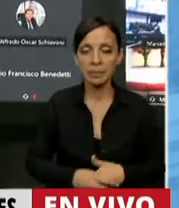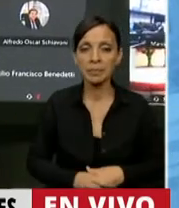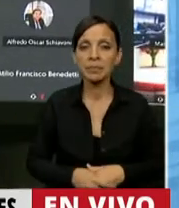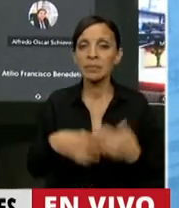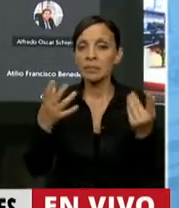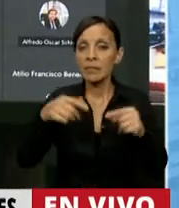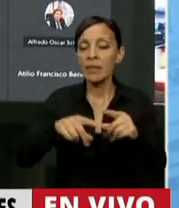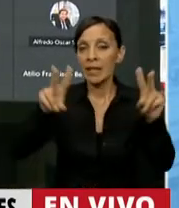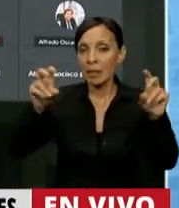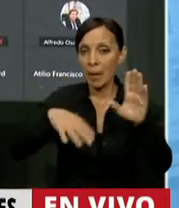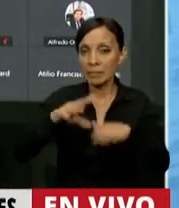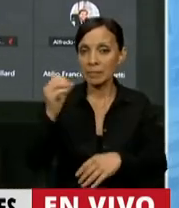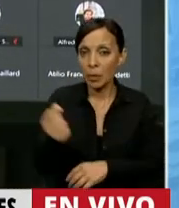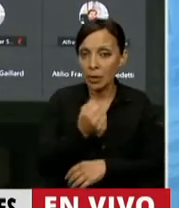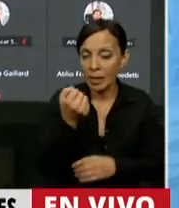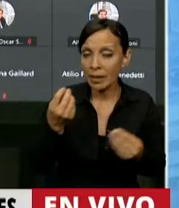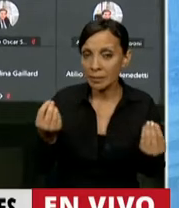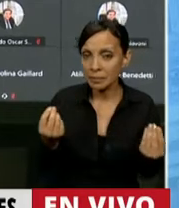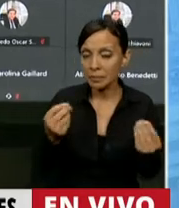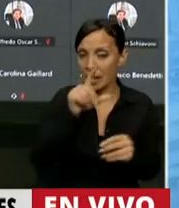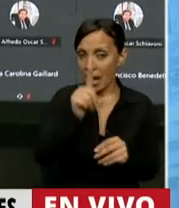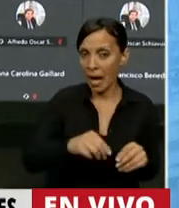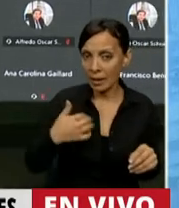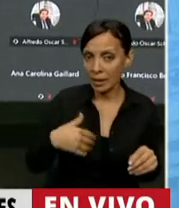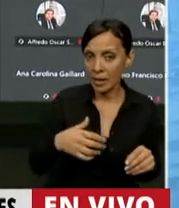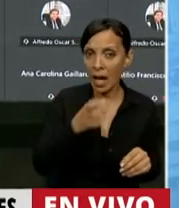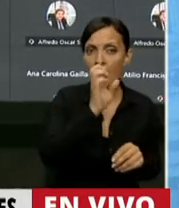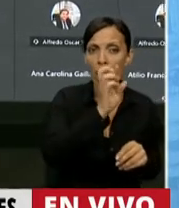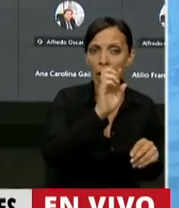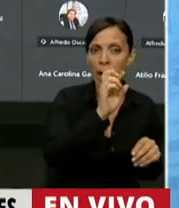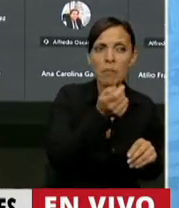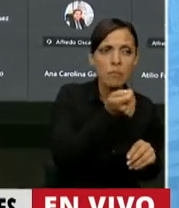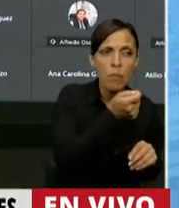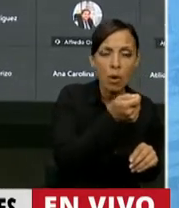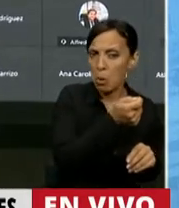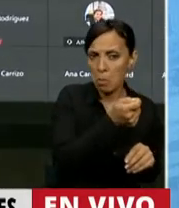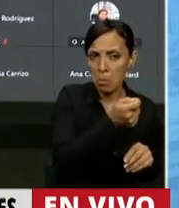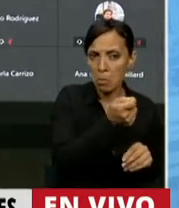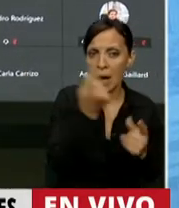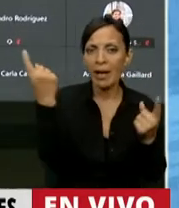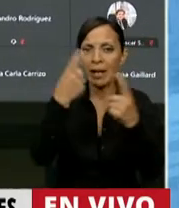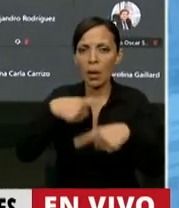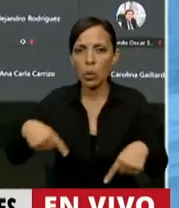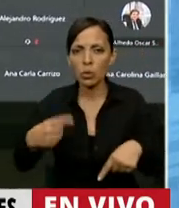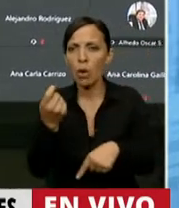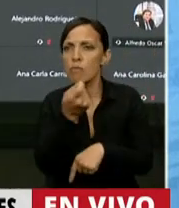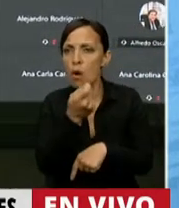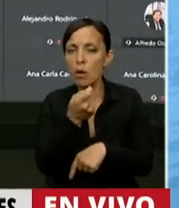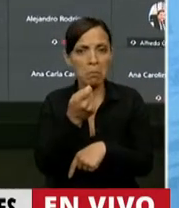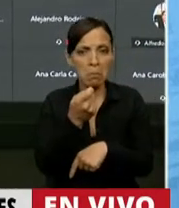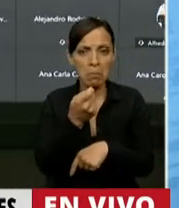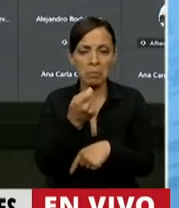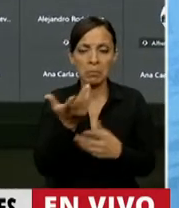clave acá es que en Argentina ni faltan dólares ni faltan recursos. El único detalle es que los